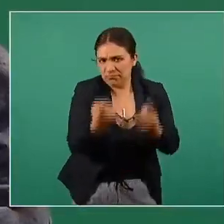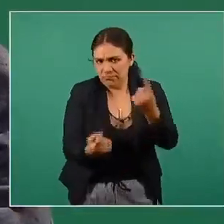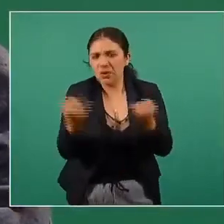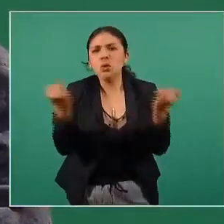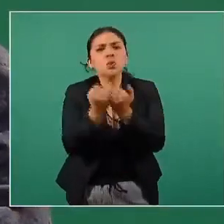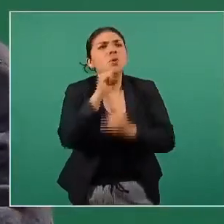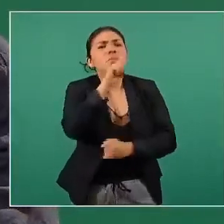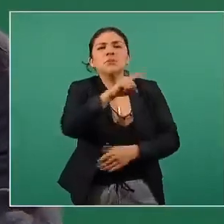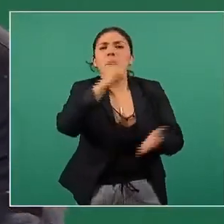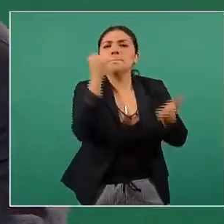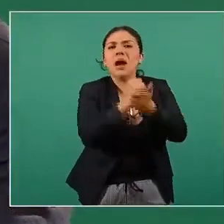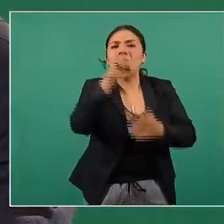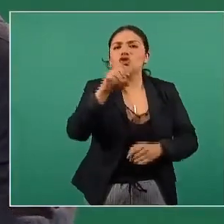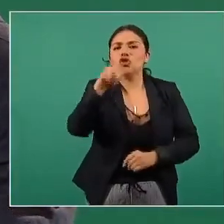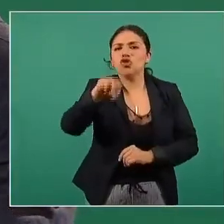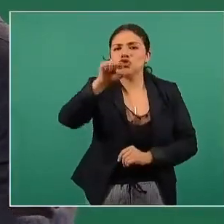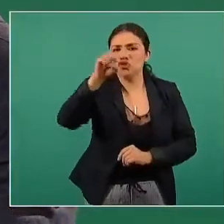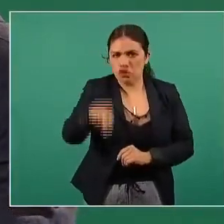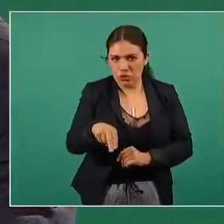la de Johnson & Johnson